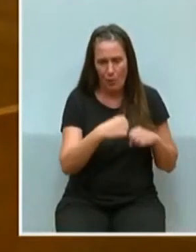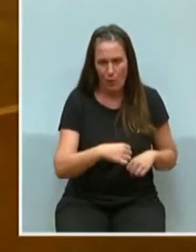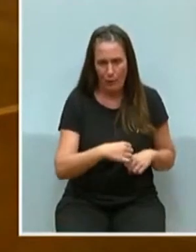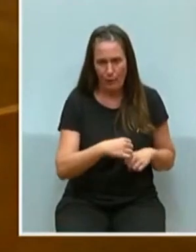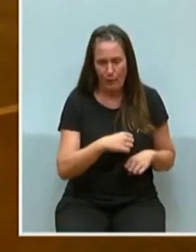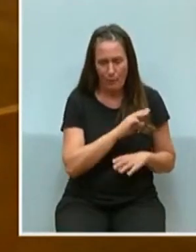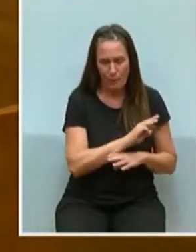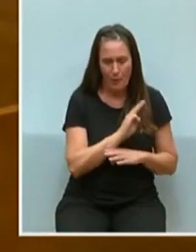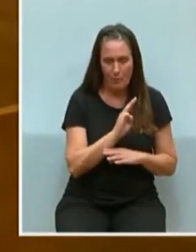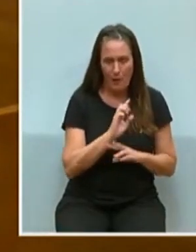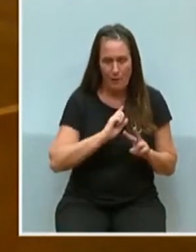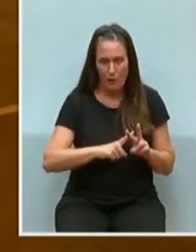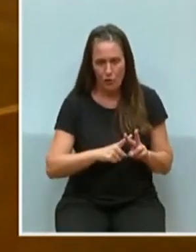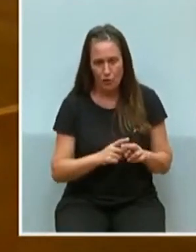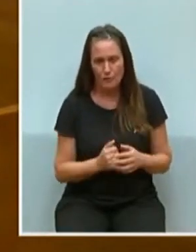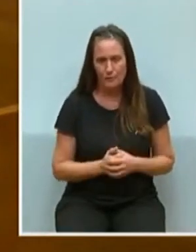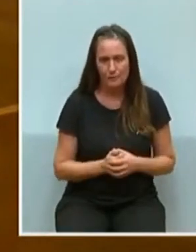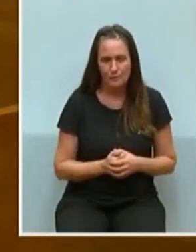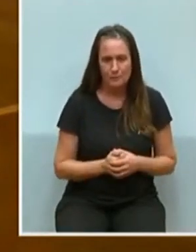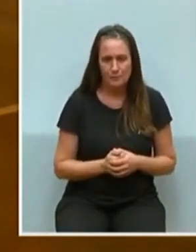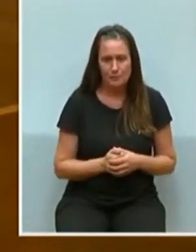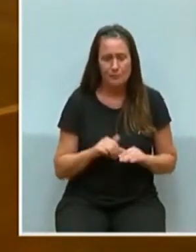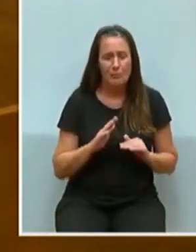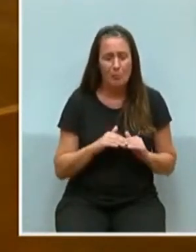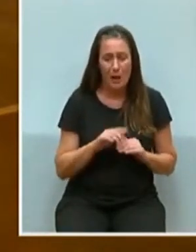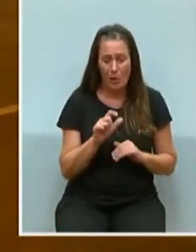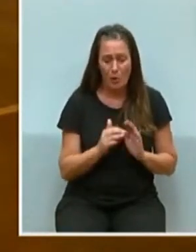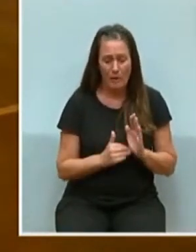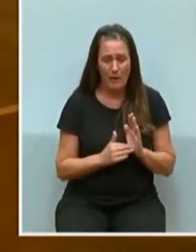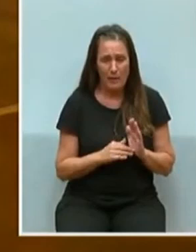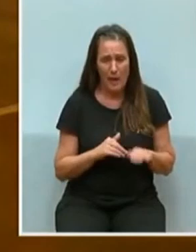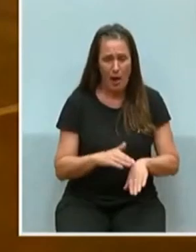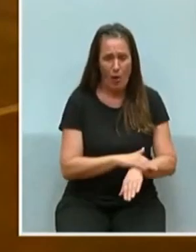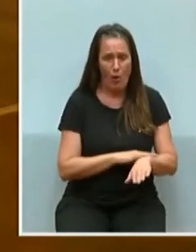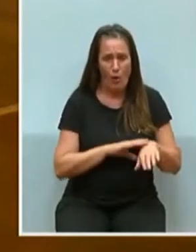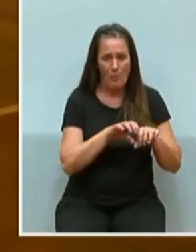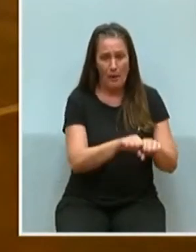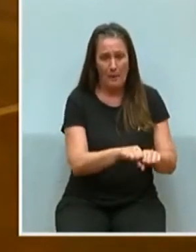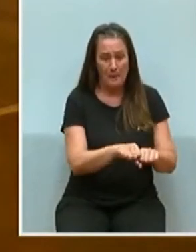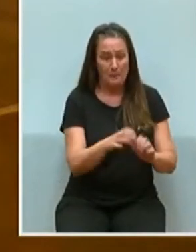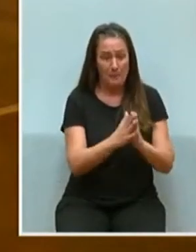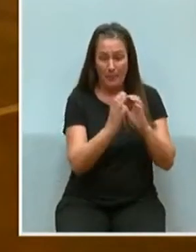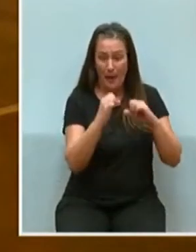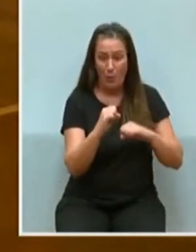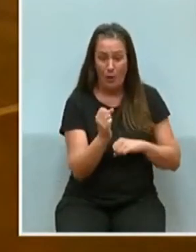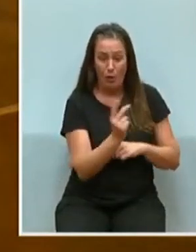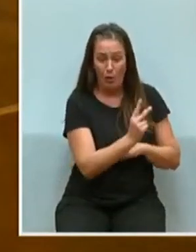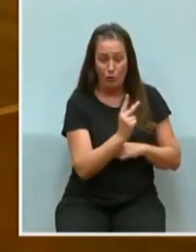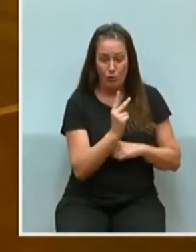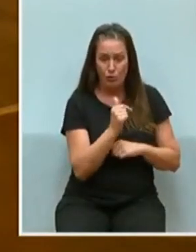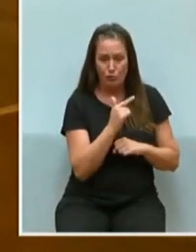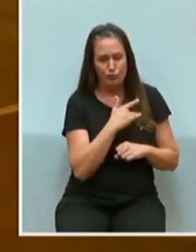el Partido Popular y Vox para gobernar la comunidad valenciana, un acuerdo en el que ambas partes hemos